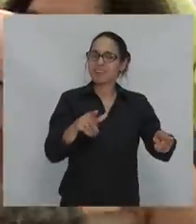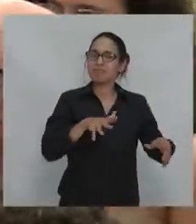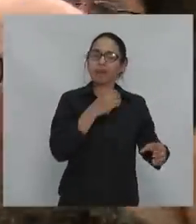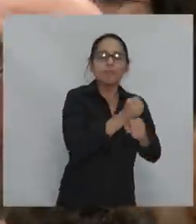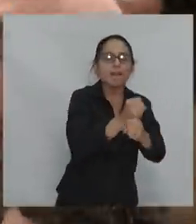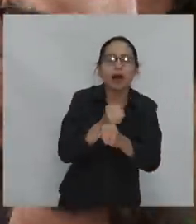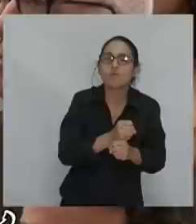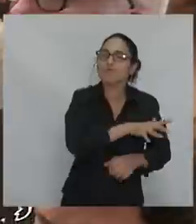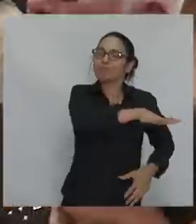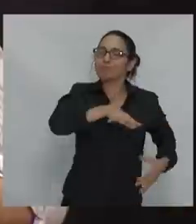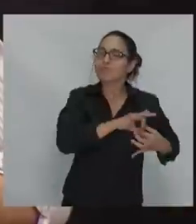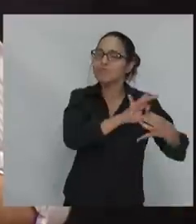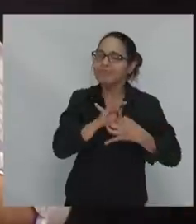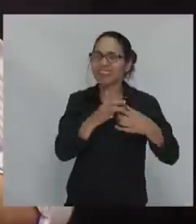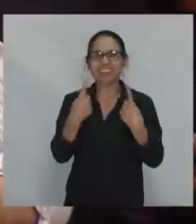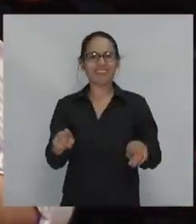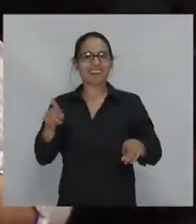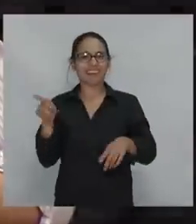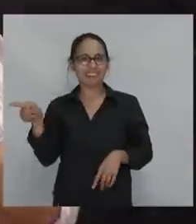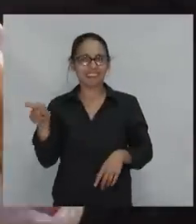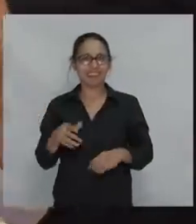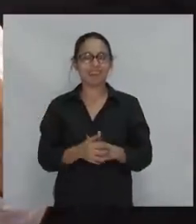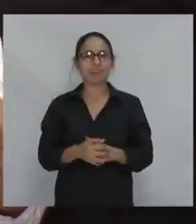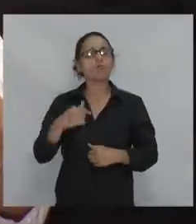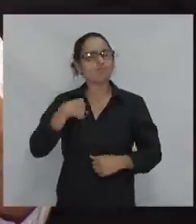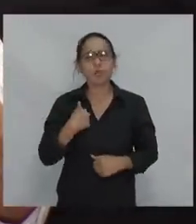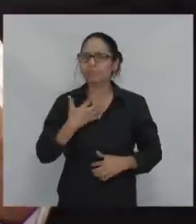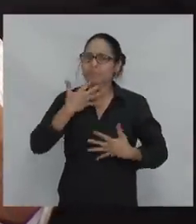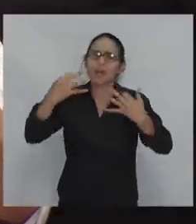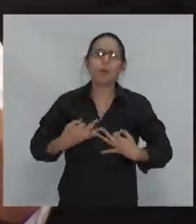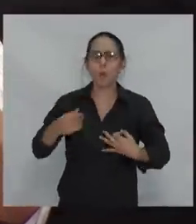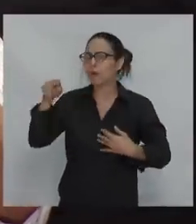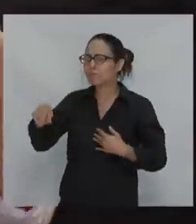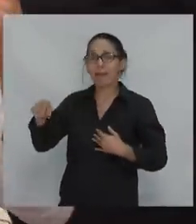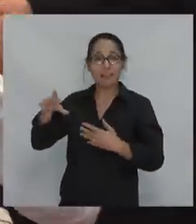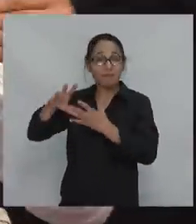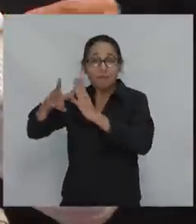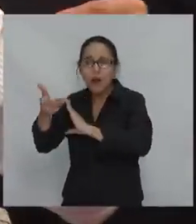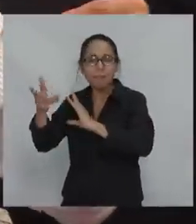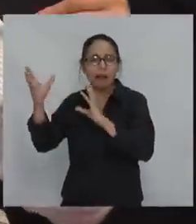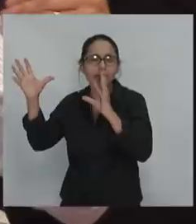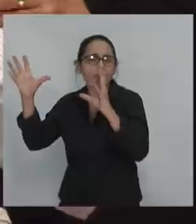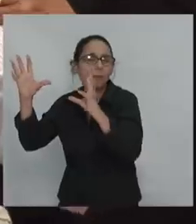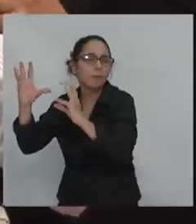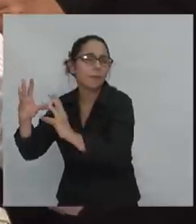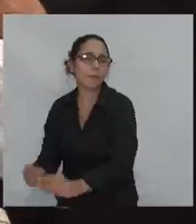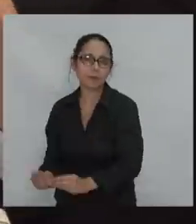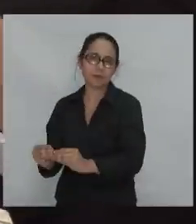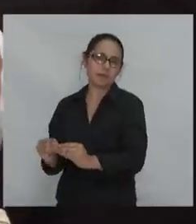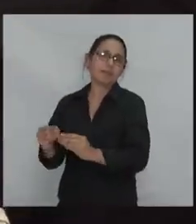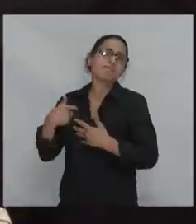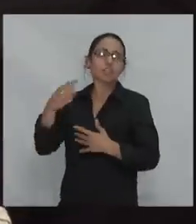Soy un convencido de que esto se va a agotar. De que en vez de vivir una